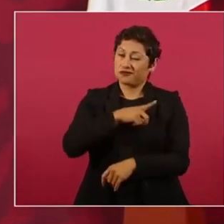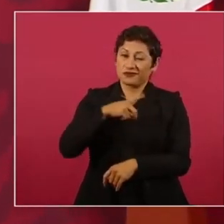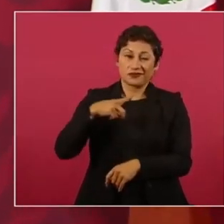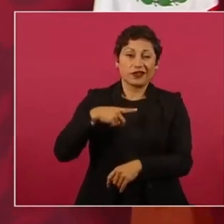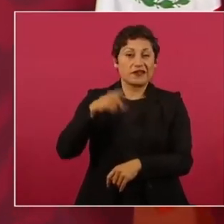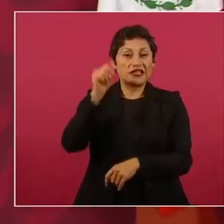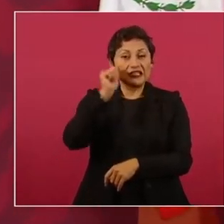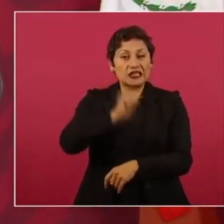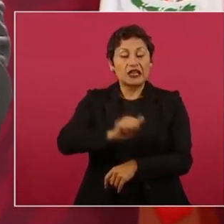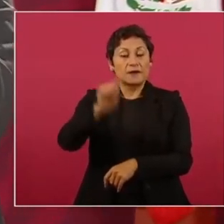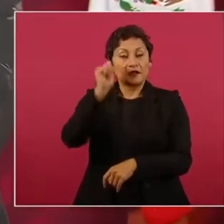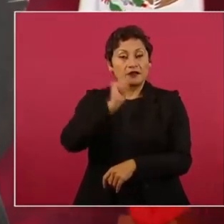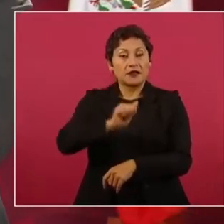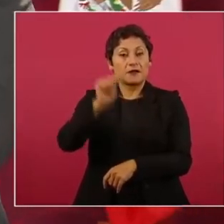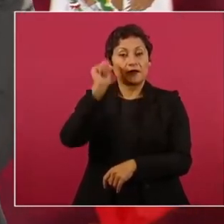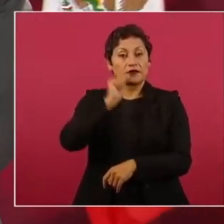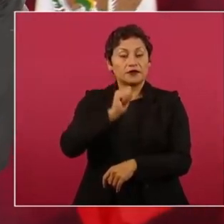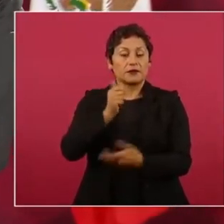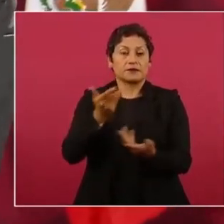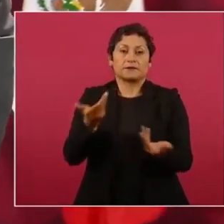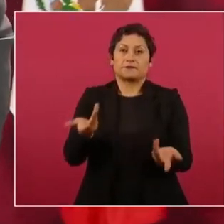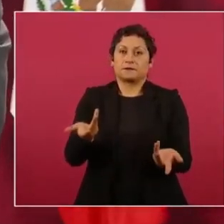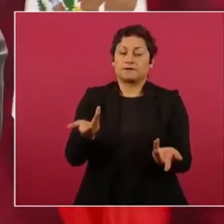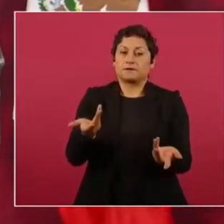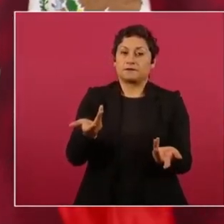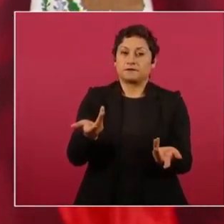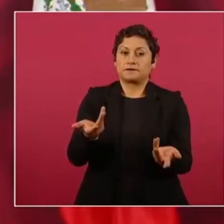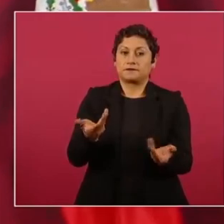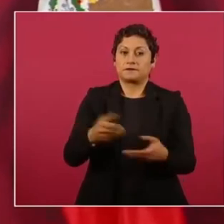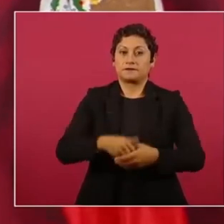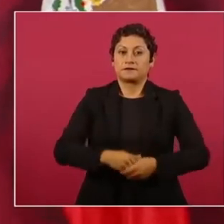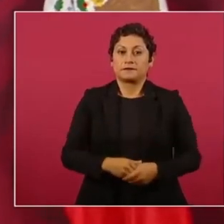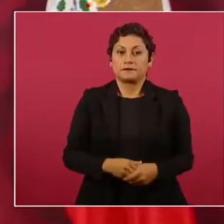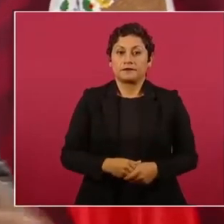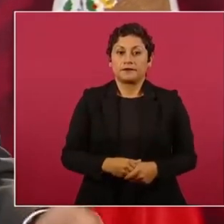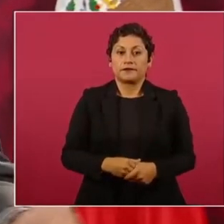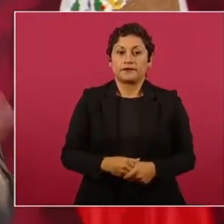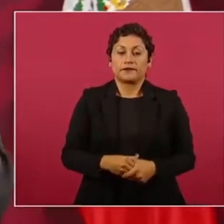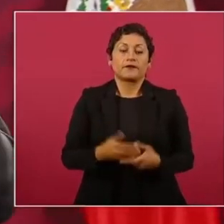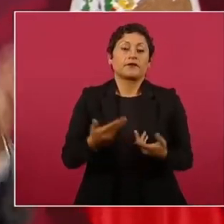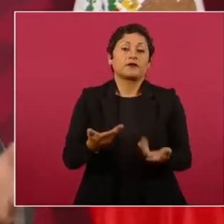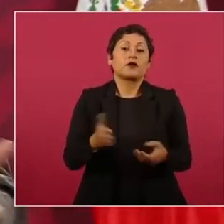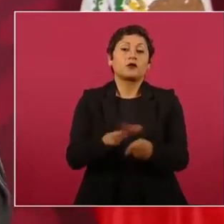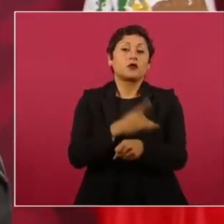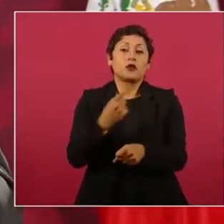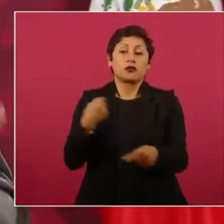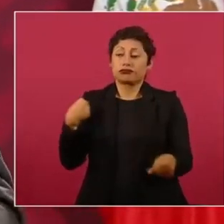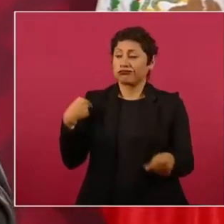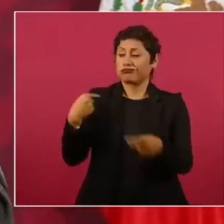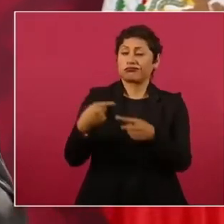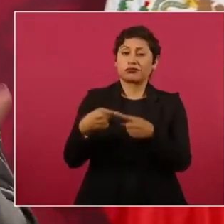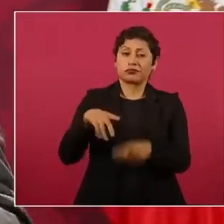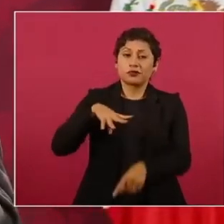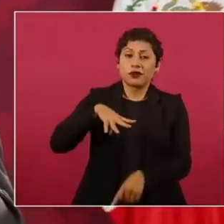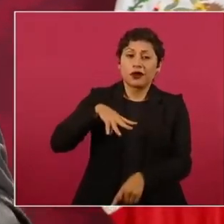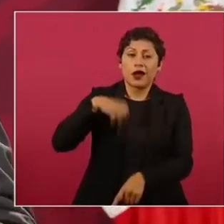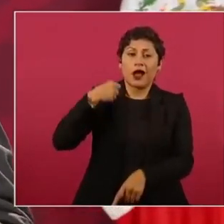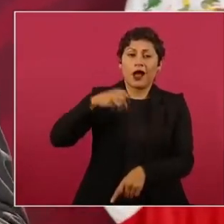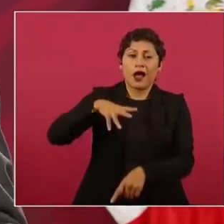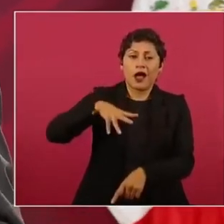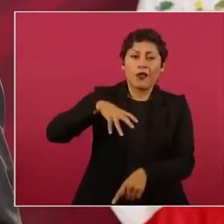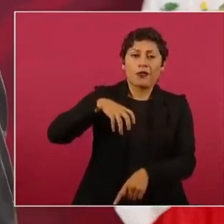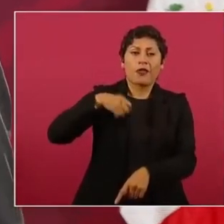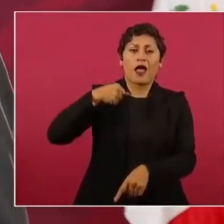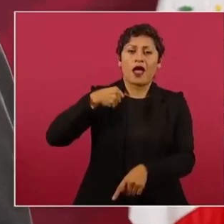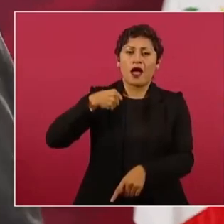siempre, más si se viene de una lucha opositora,